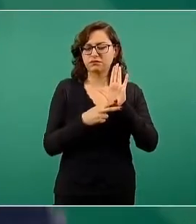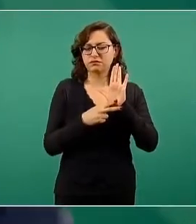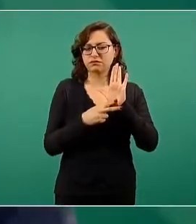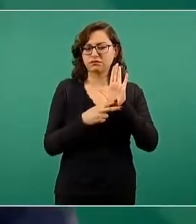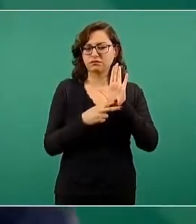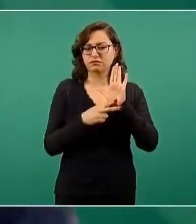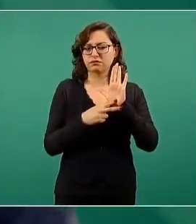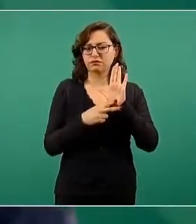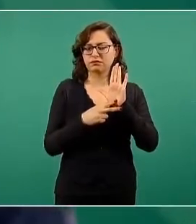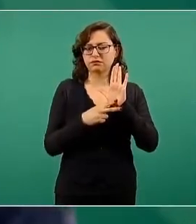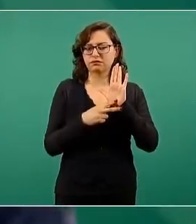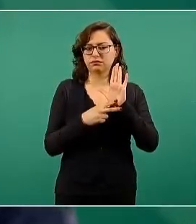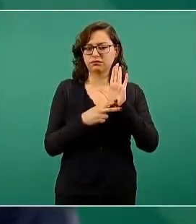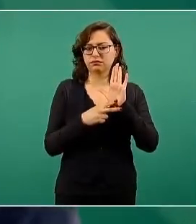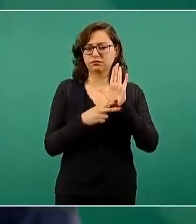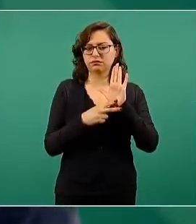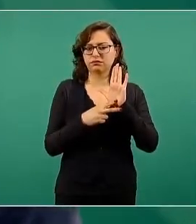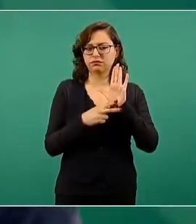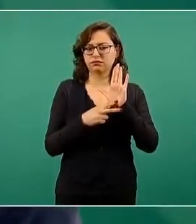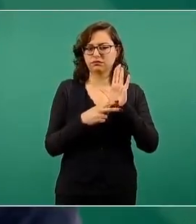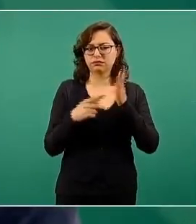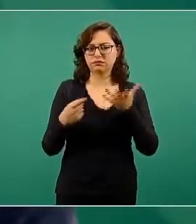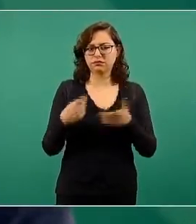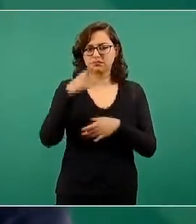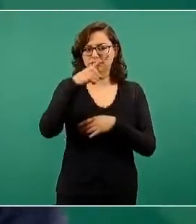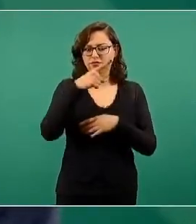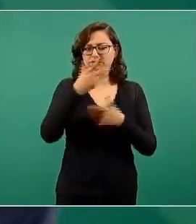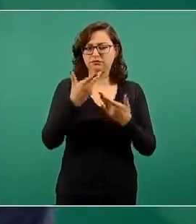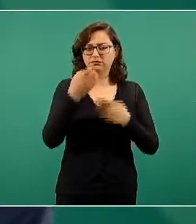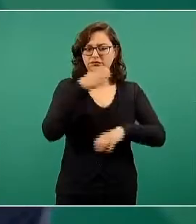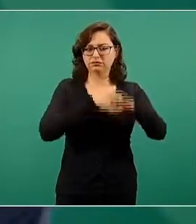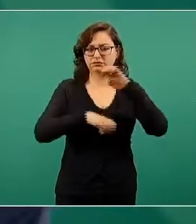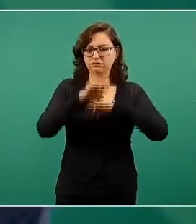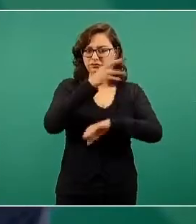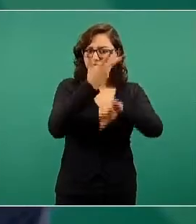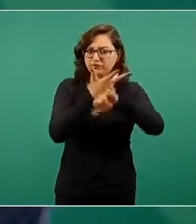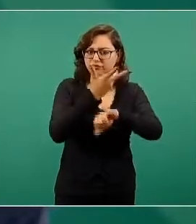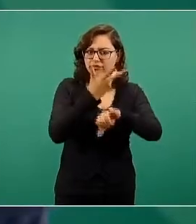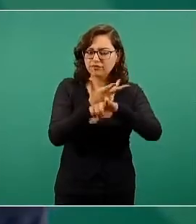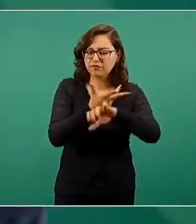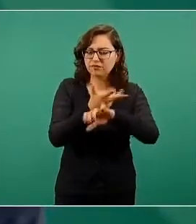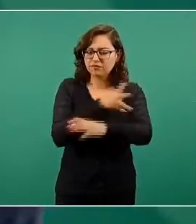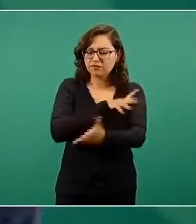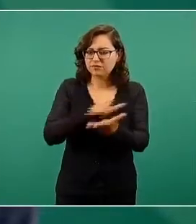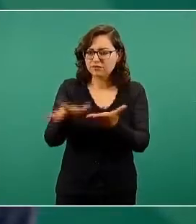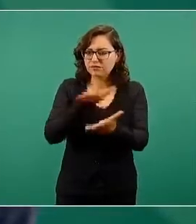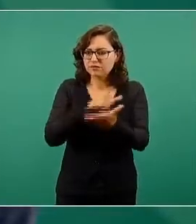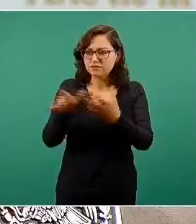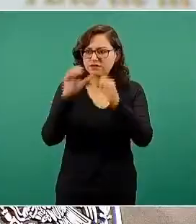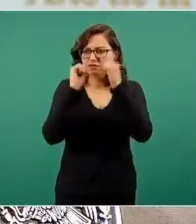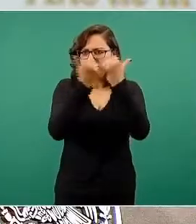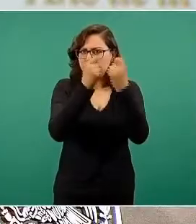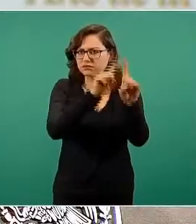de la embajada de Estados Unidos, a una organización.